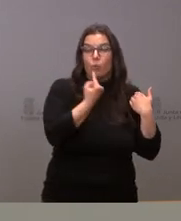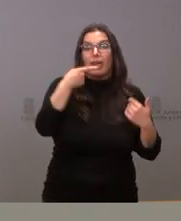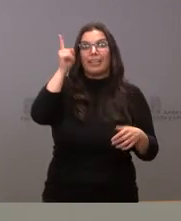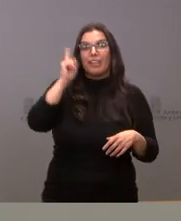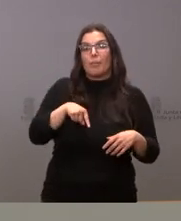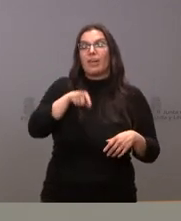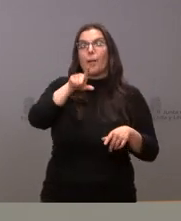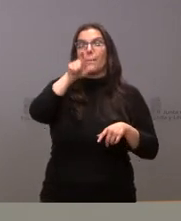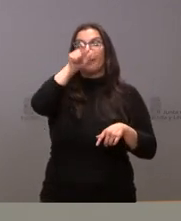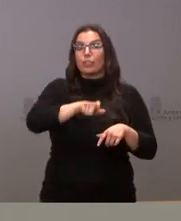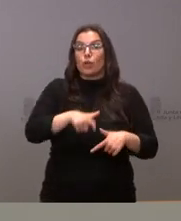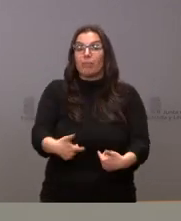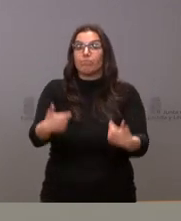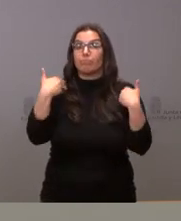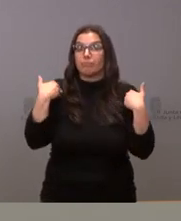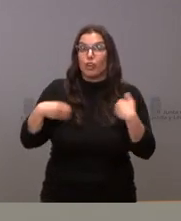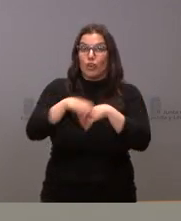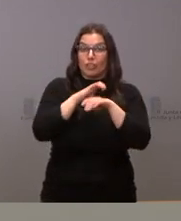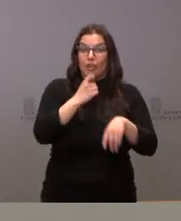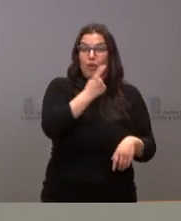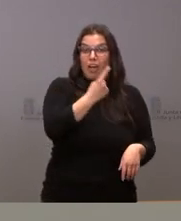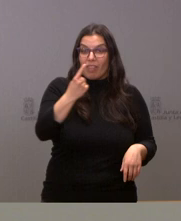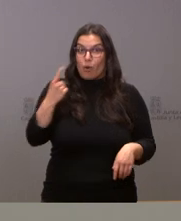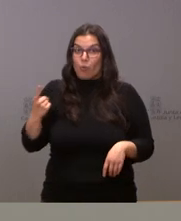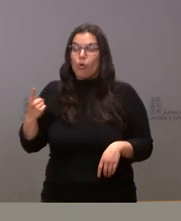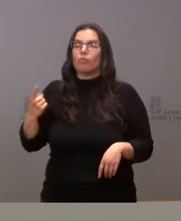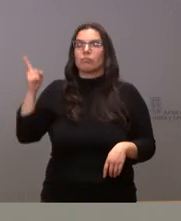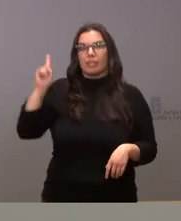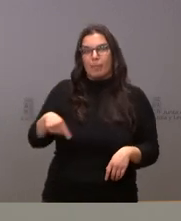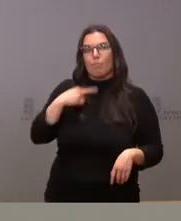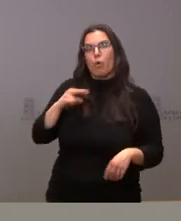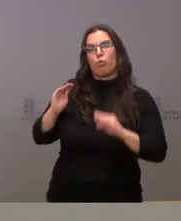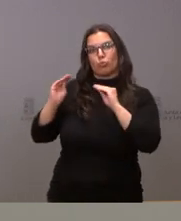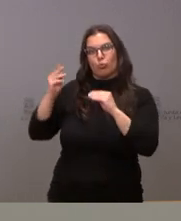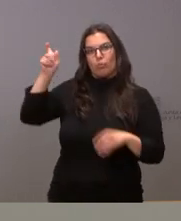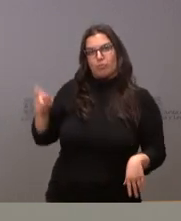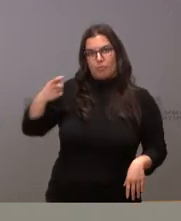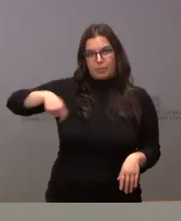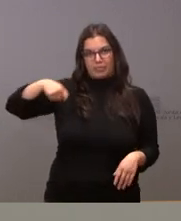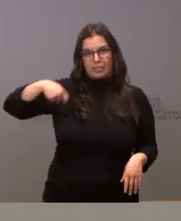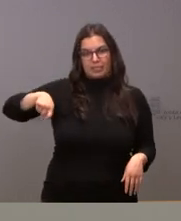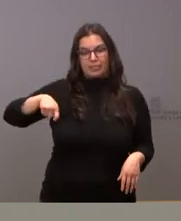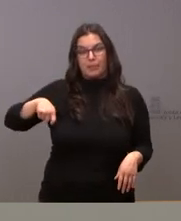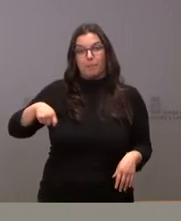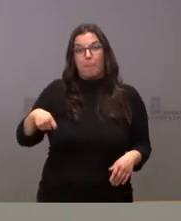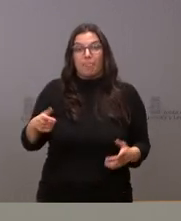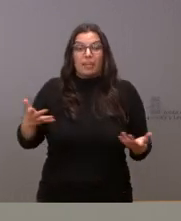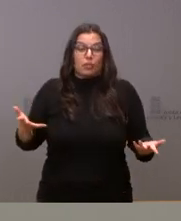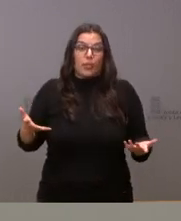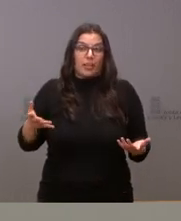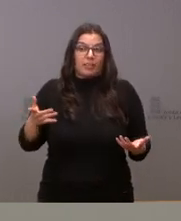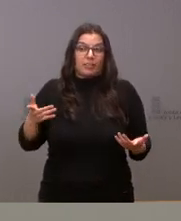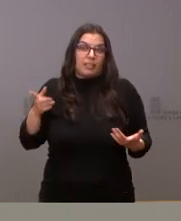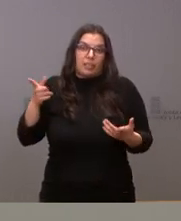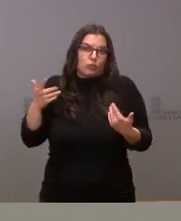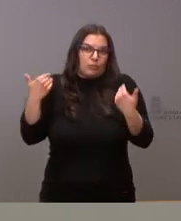personas que asumen las responsabilidades máximas en las mismas y por tanto esto es algo lógicamente que es competencia